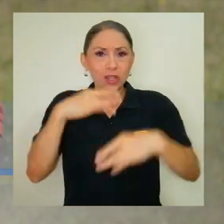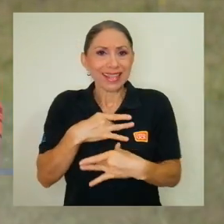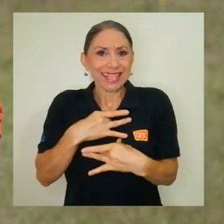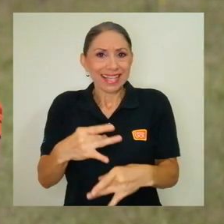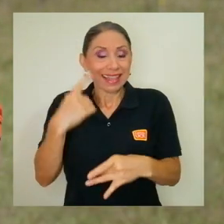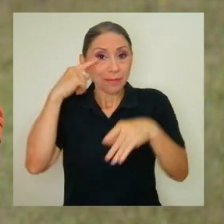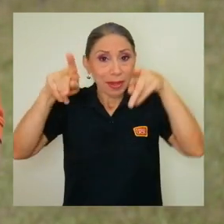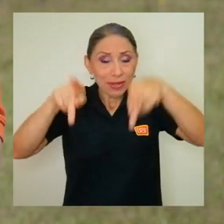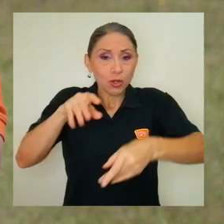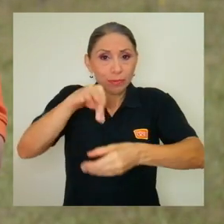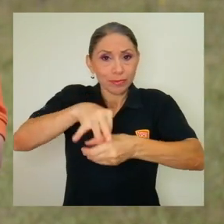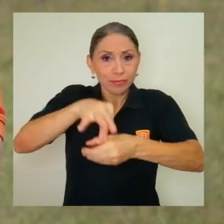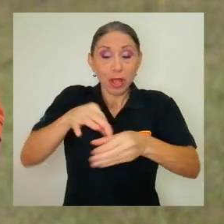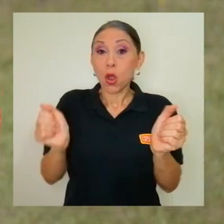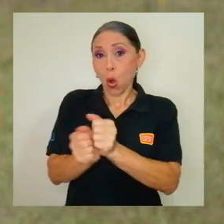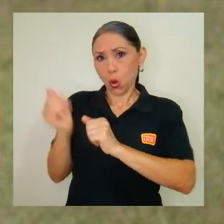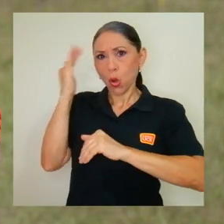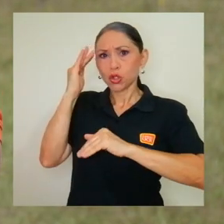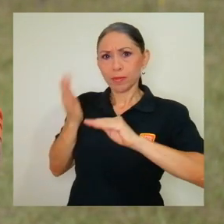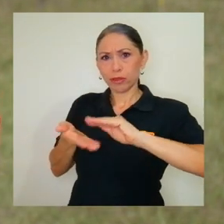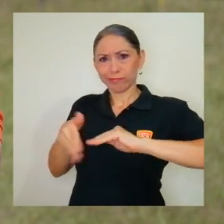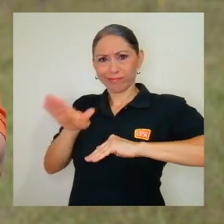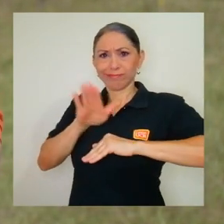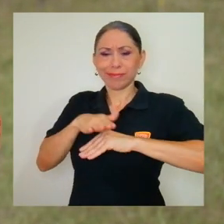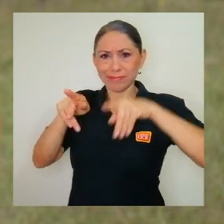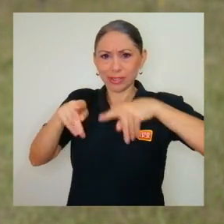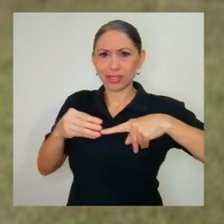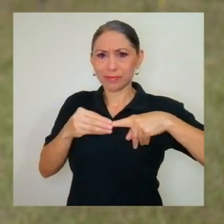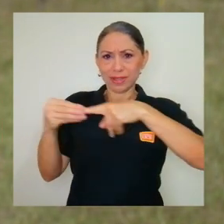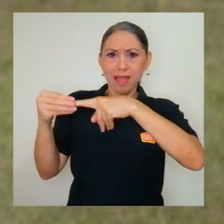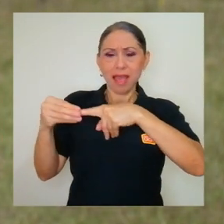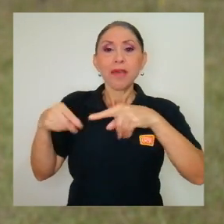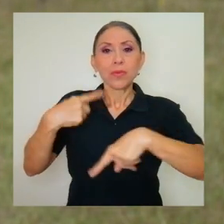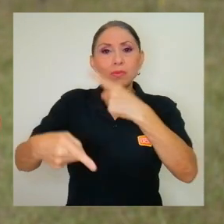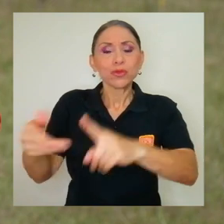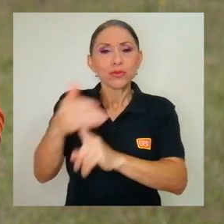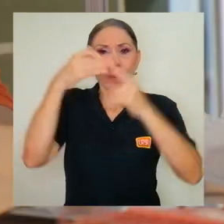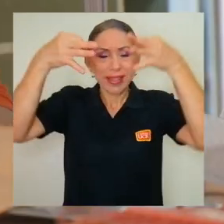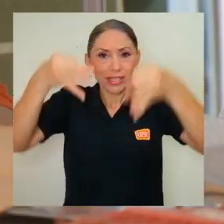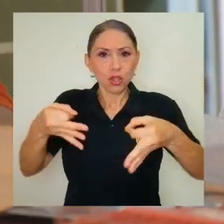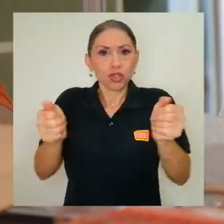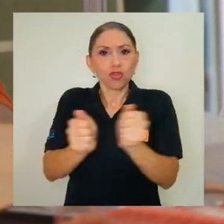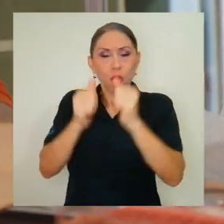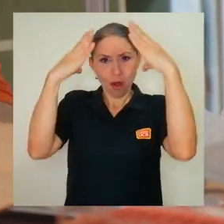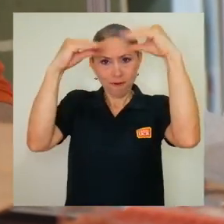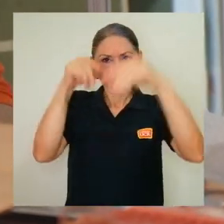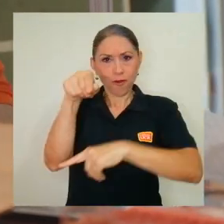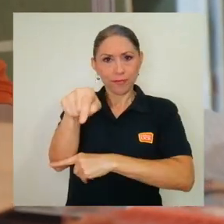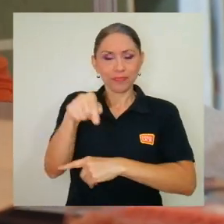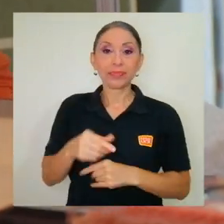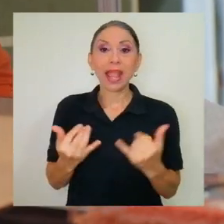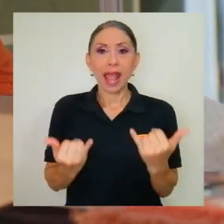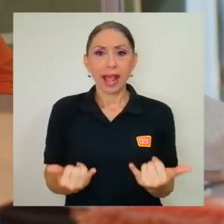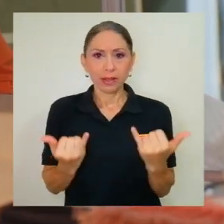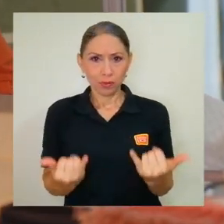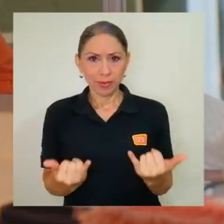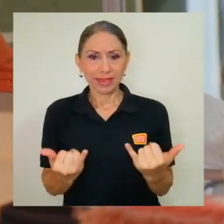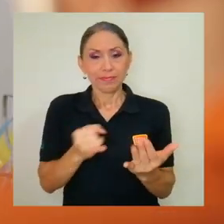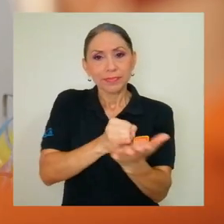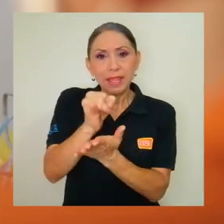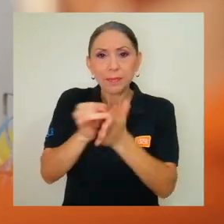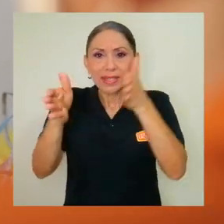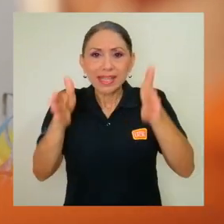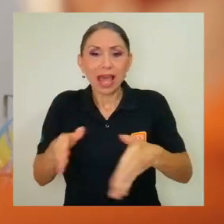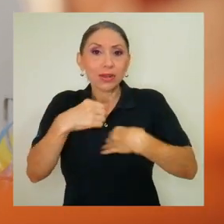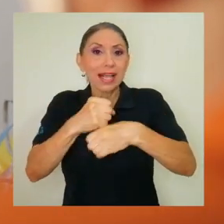agricultor, con conocimiento experto de los agrónomos entonces para poder tomar decisiones con base en los datos. Actualmente,